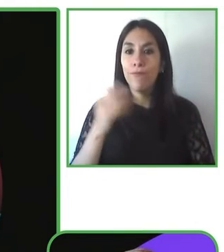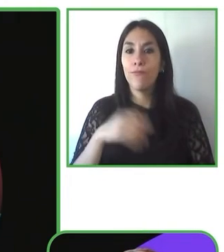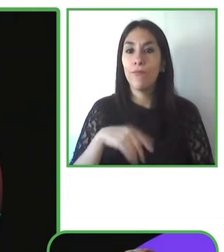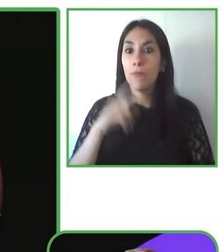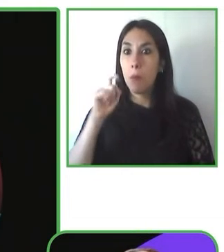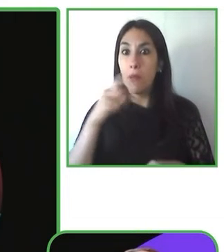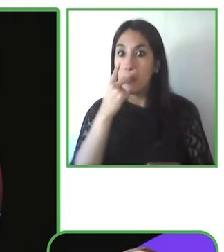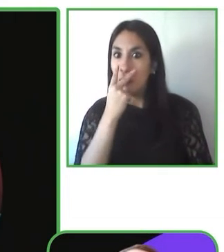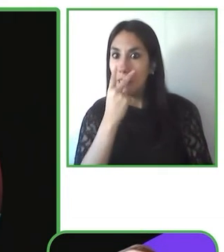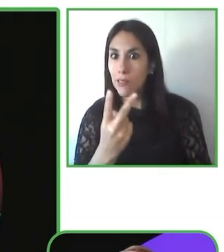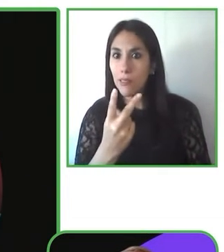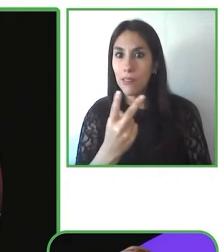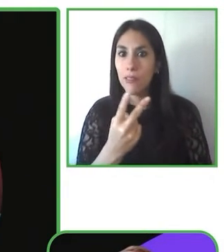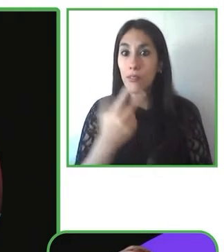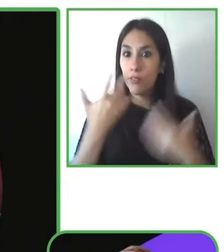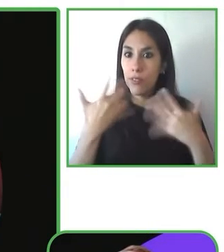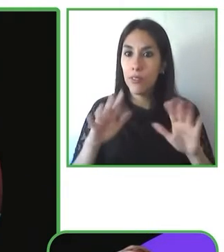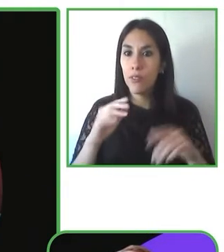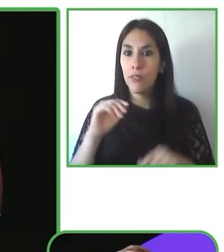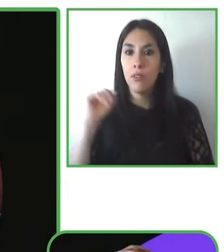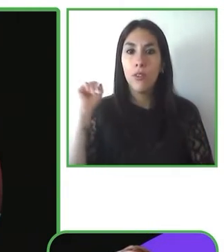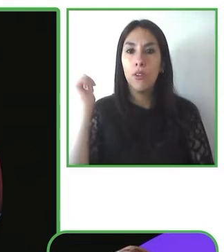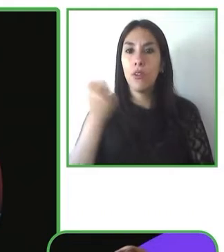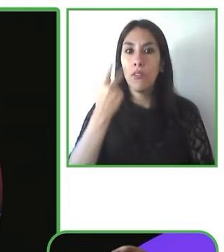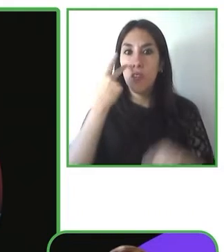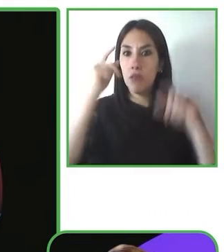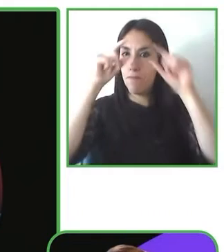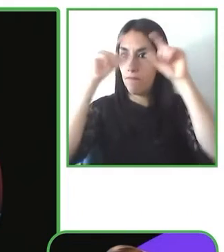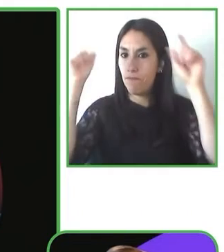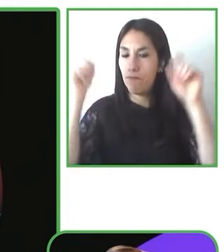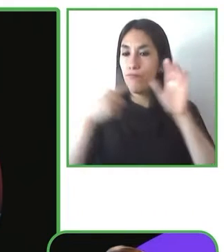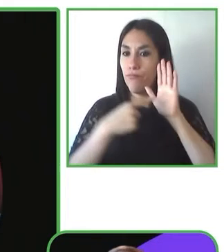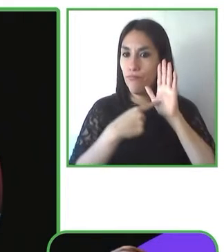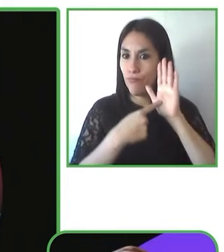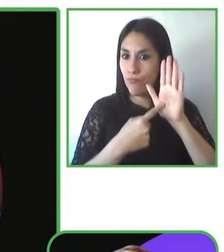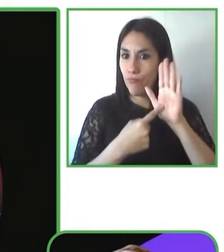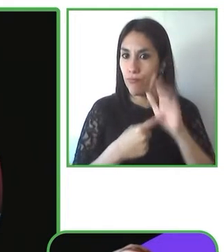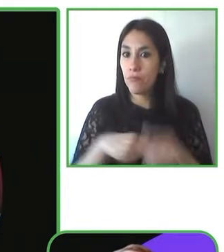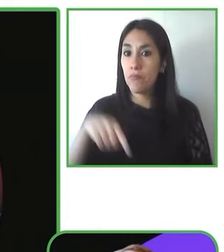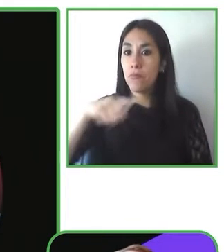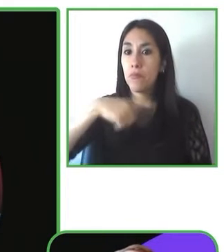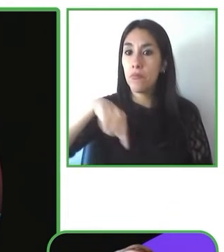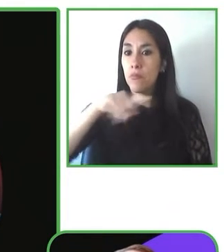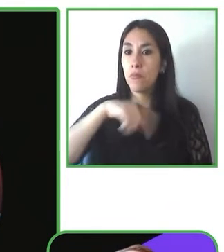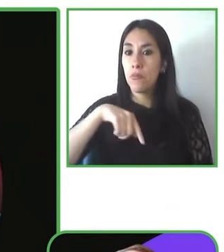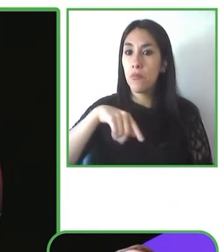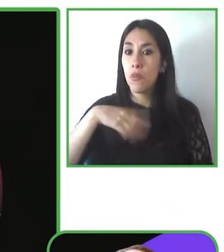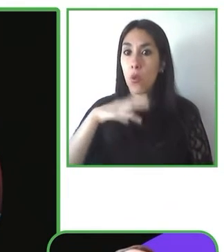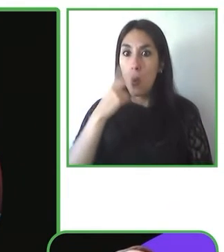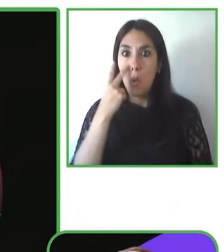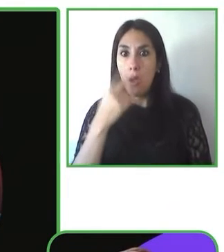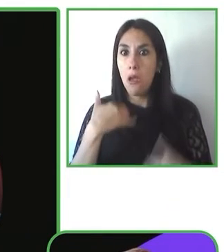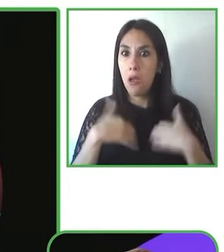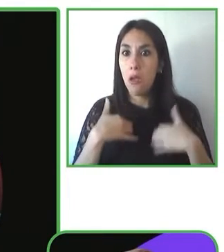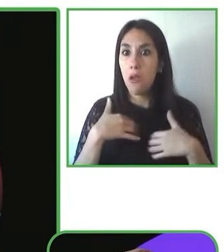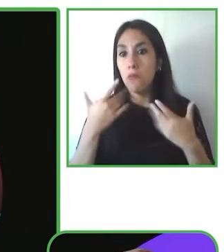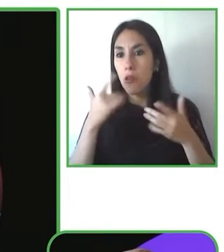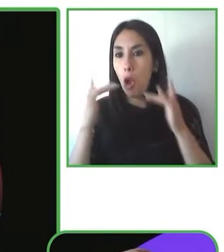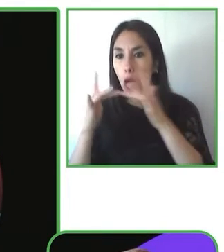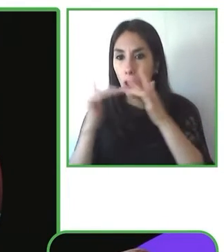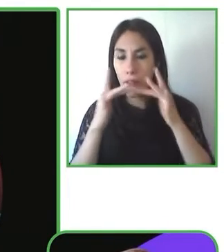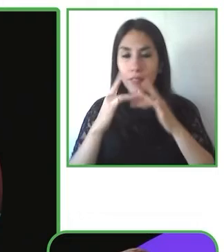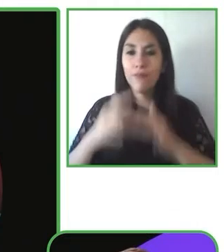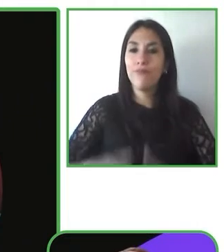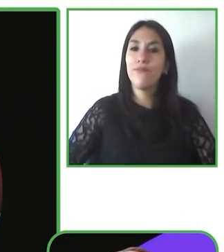en las que hemos estado involucrados. Para aquellos que la puedan ver.